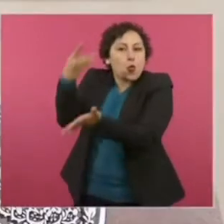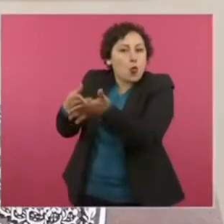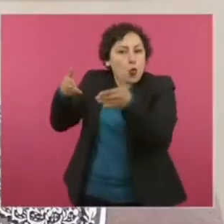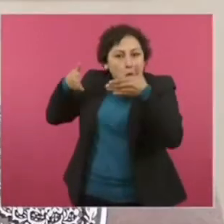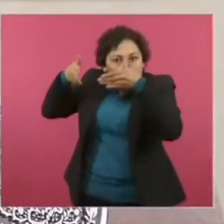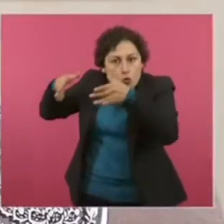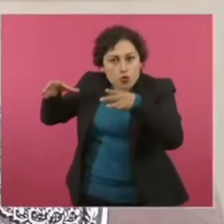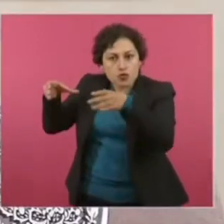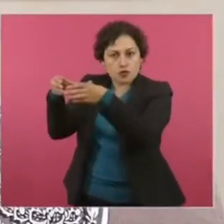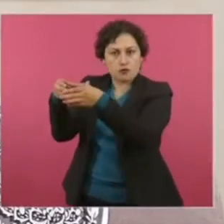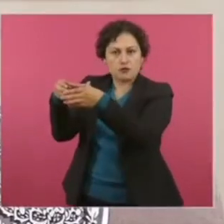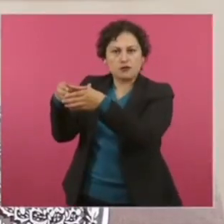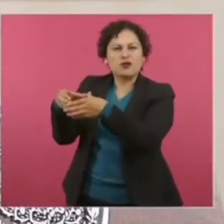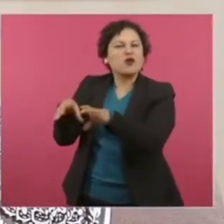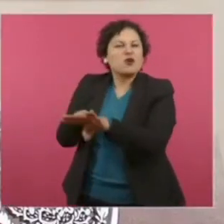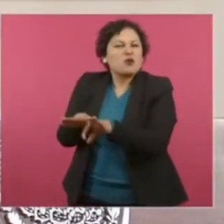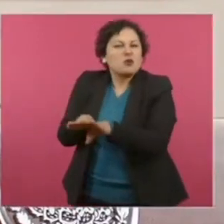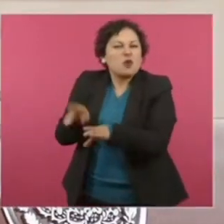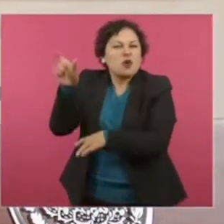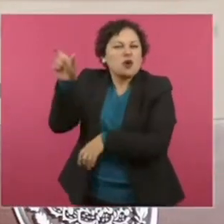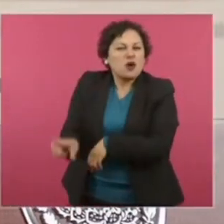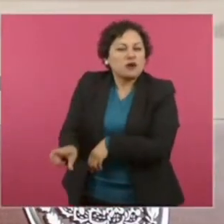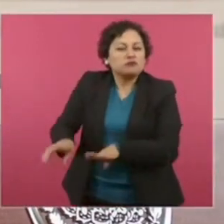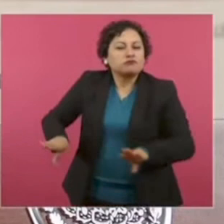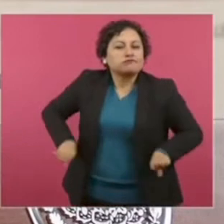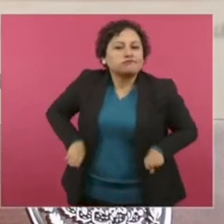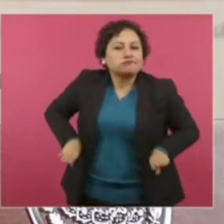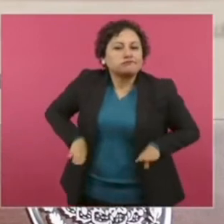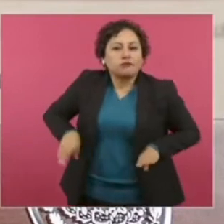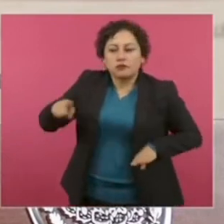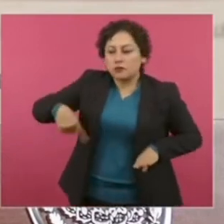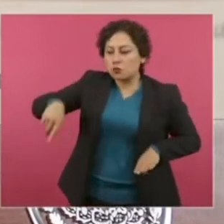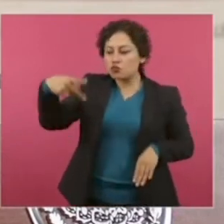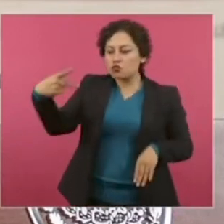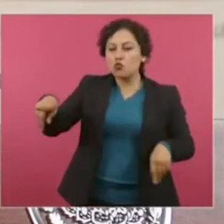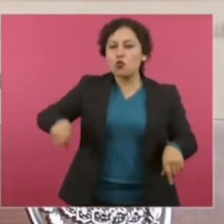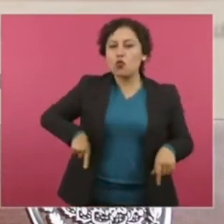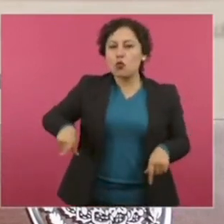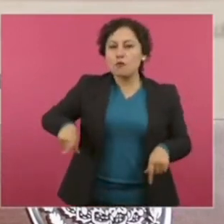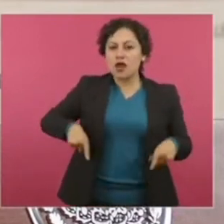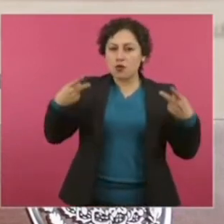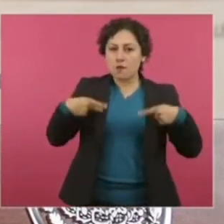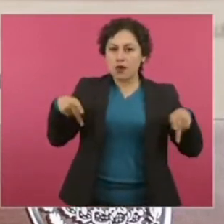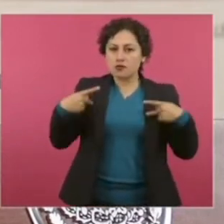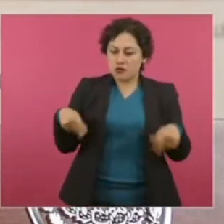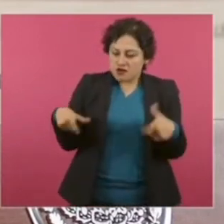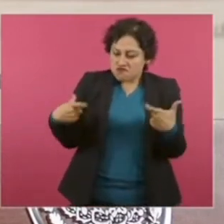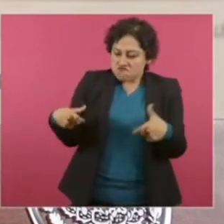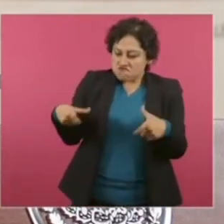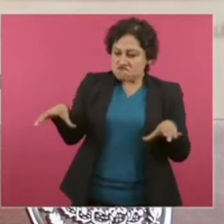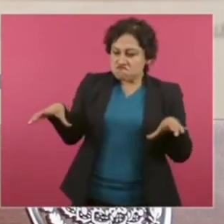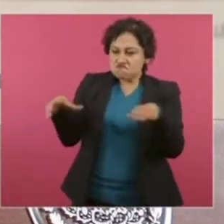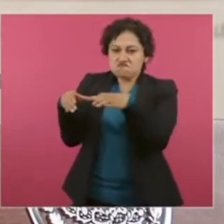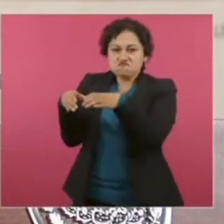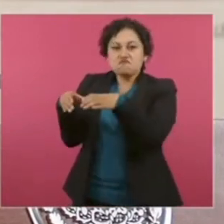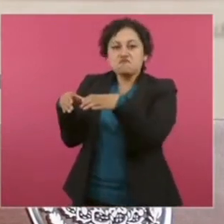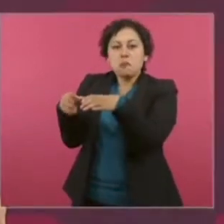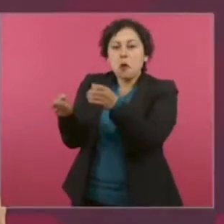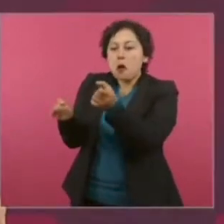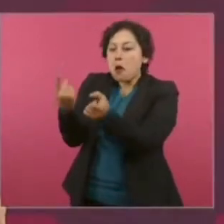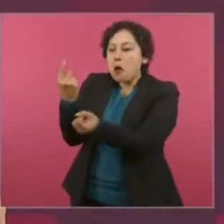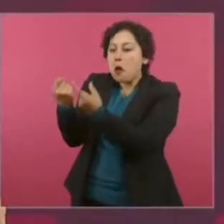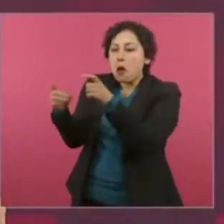aristotélico el gobierno de los ricos, el gobierno de unos